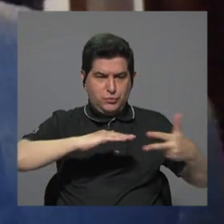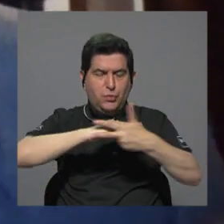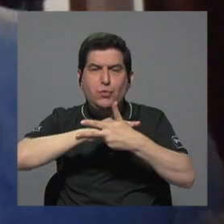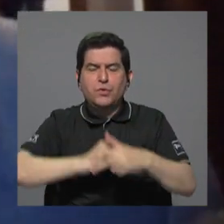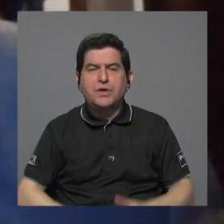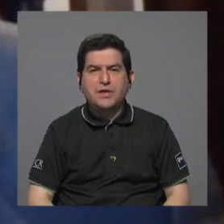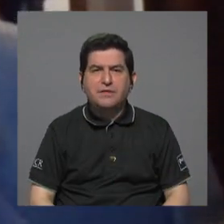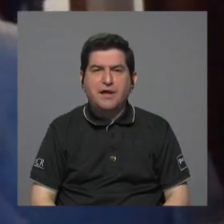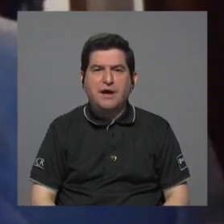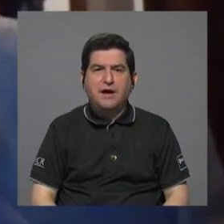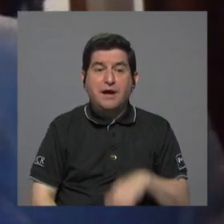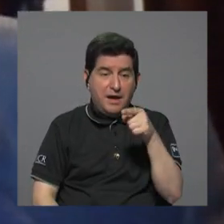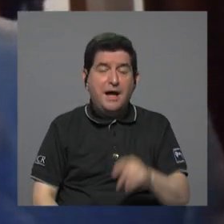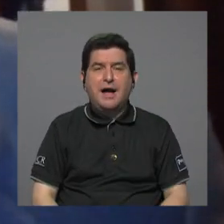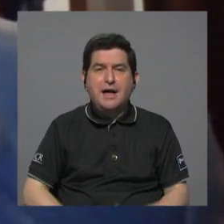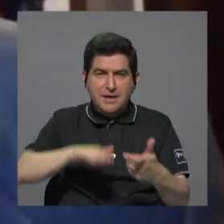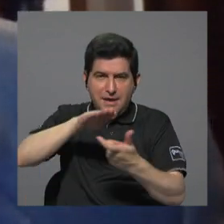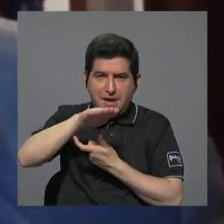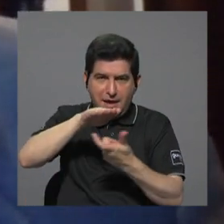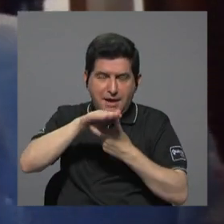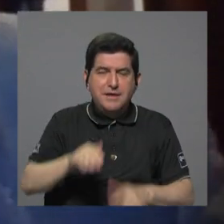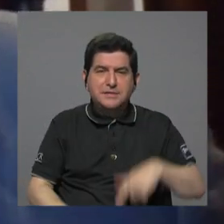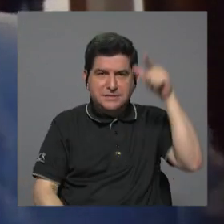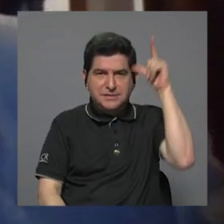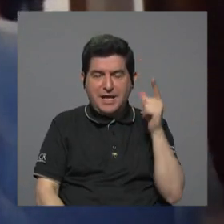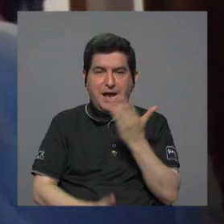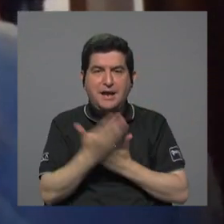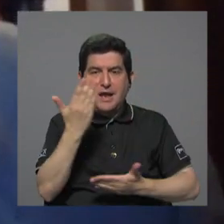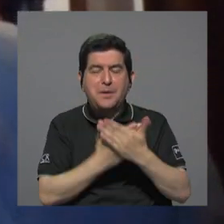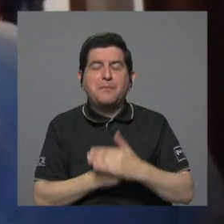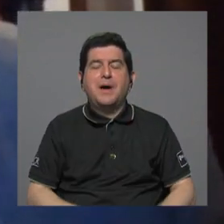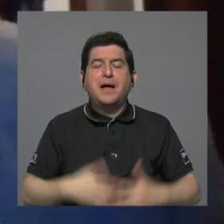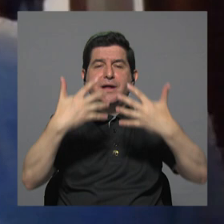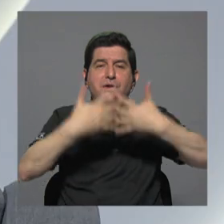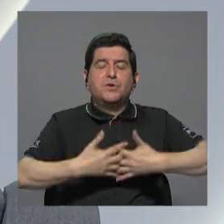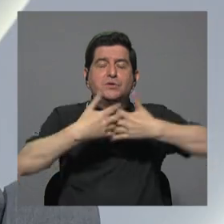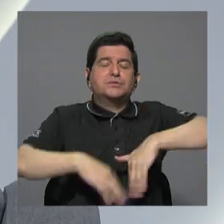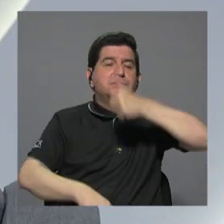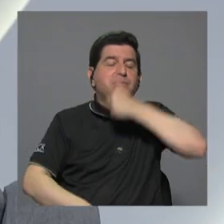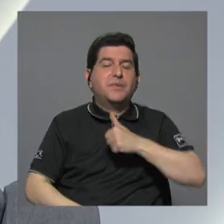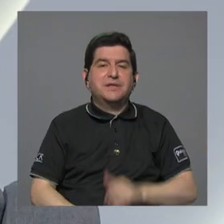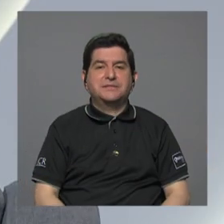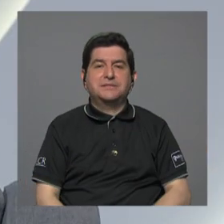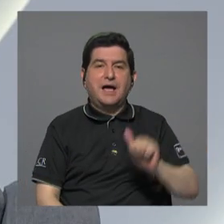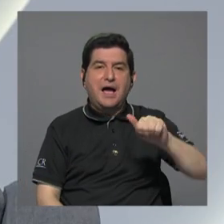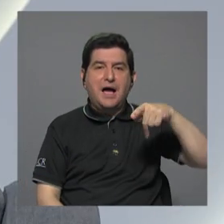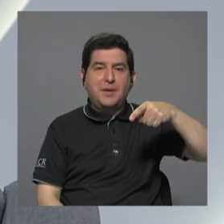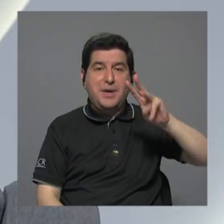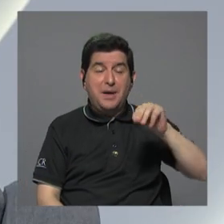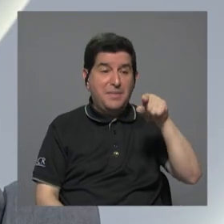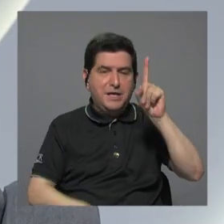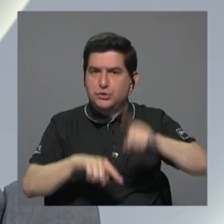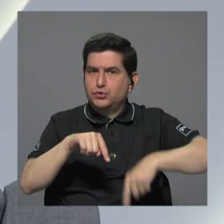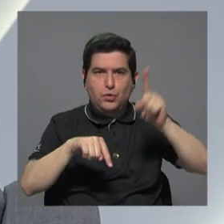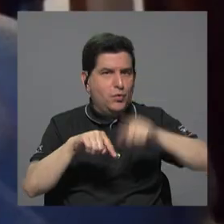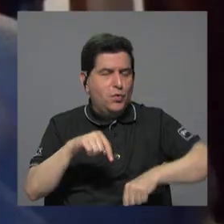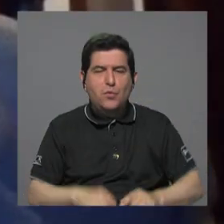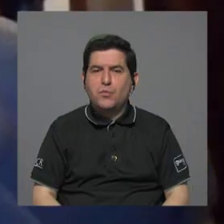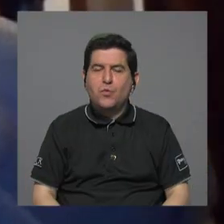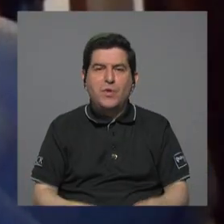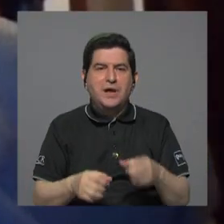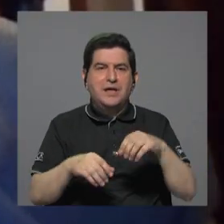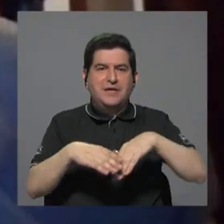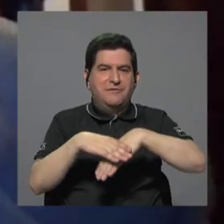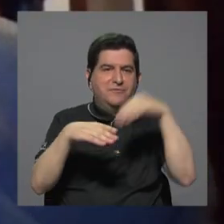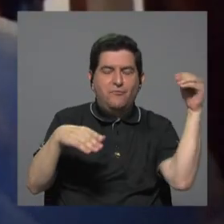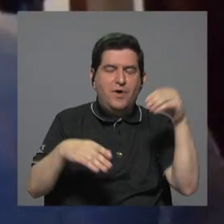el escáner que opera en Limón está en manos de una empresa privada como APM Terminal cuando eso no puede salir de la mano